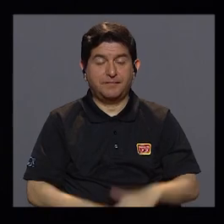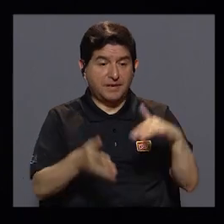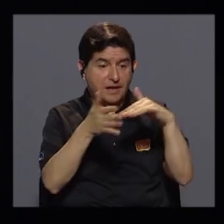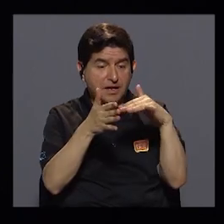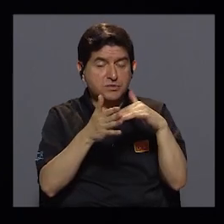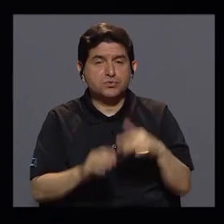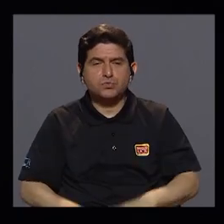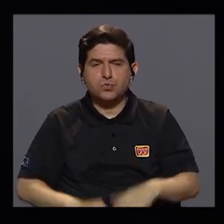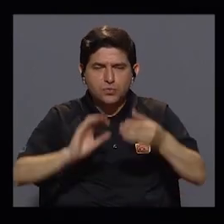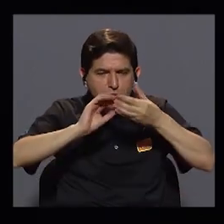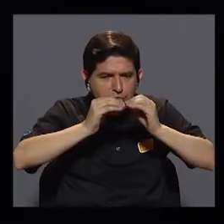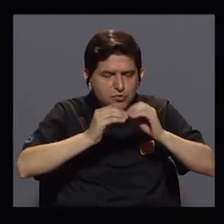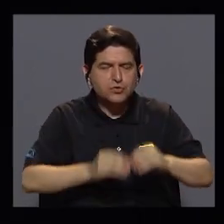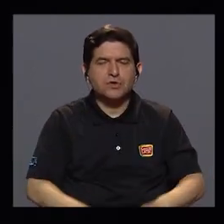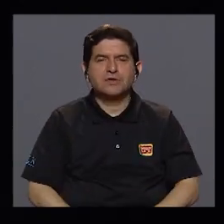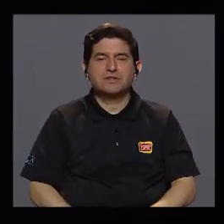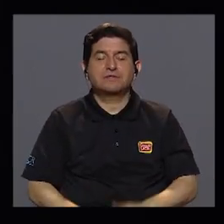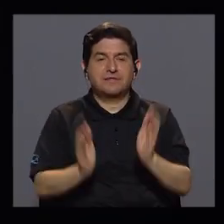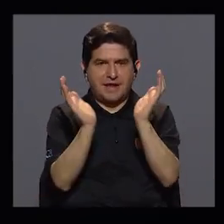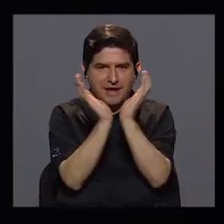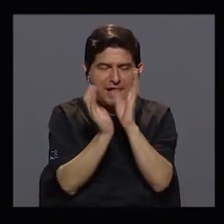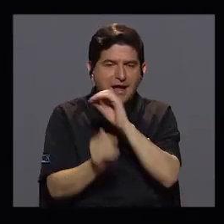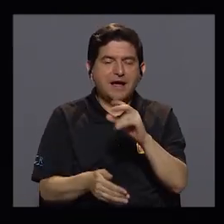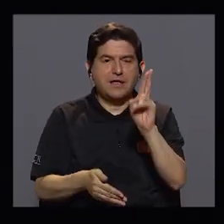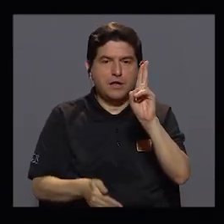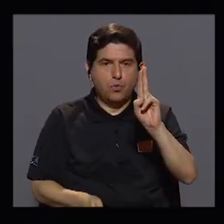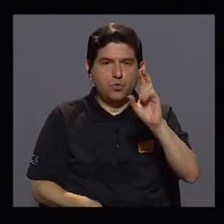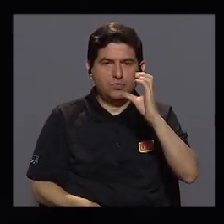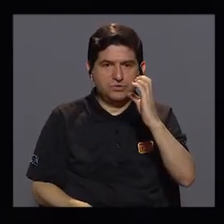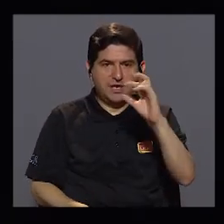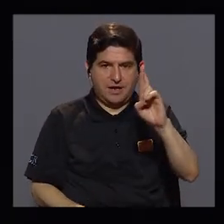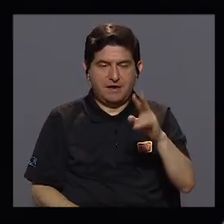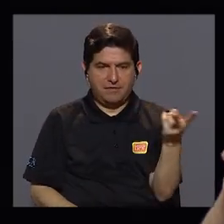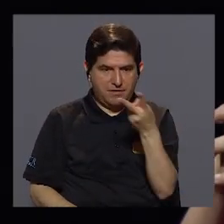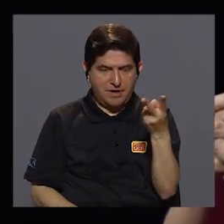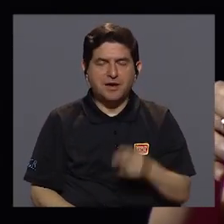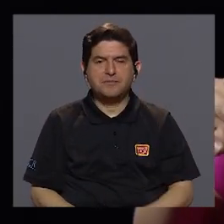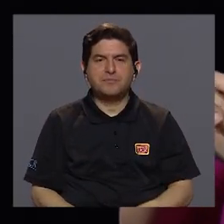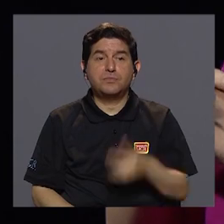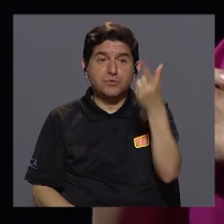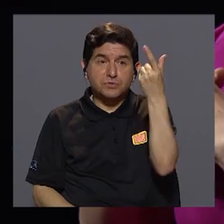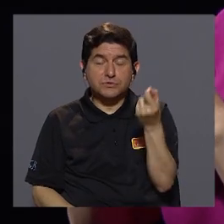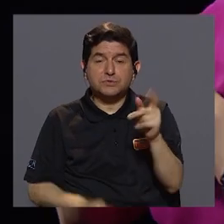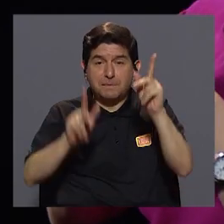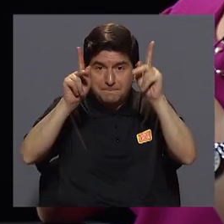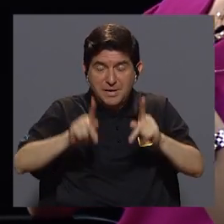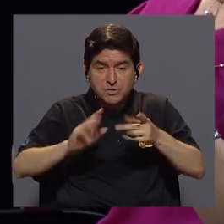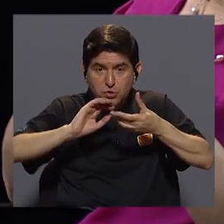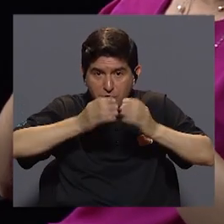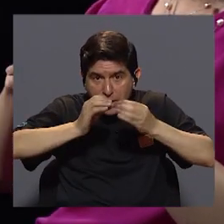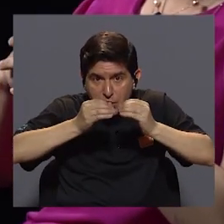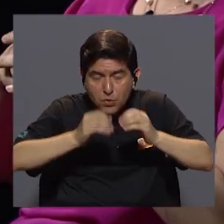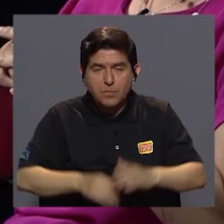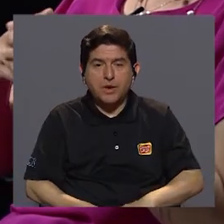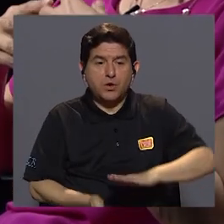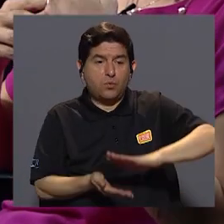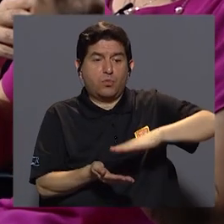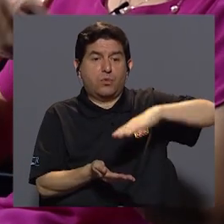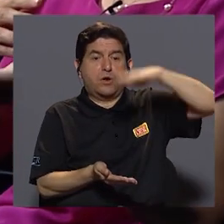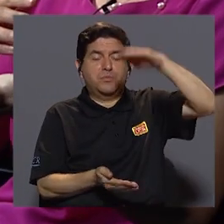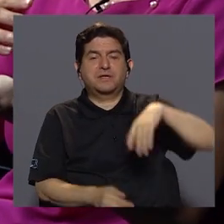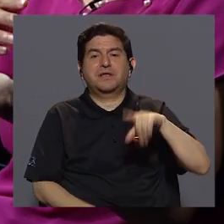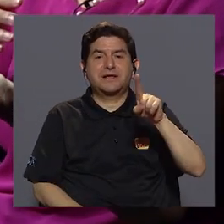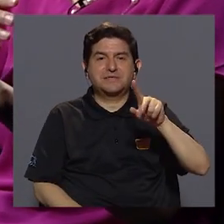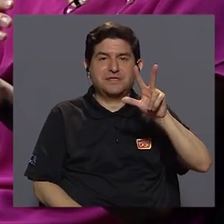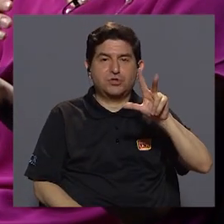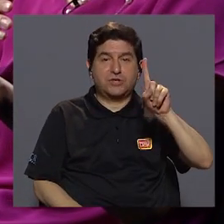estudios actuales, tanto de la Caja como de la Universidad de Costa Rica, lo que son la cantidad de pensionados estarían incrementándose de